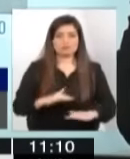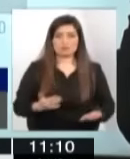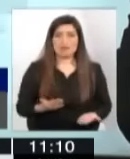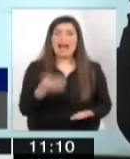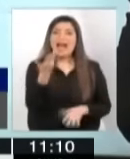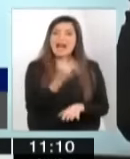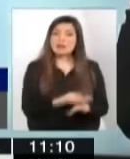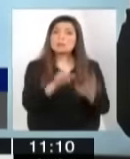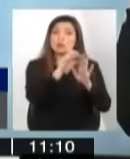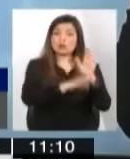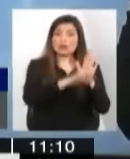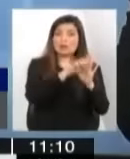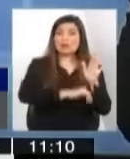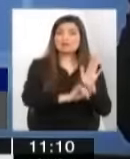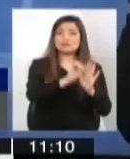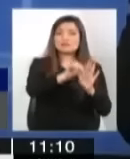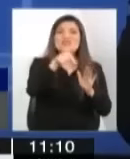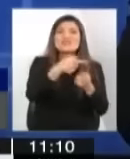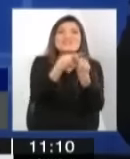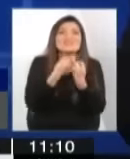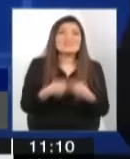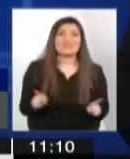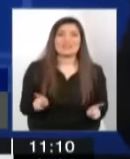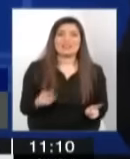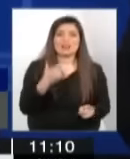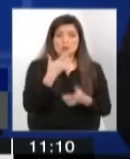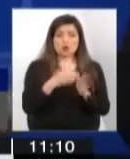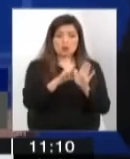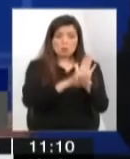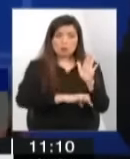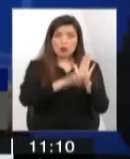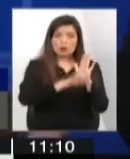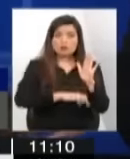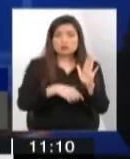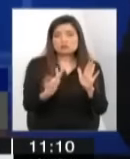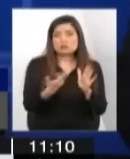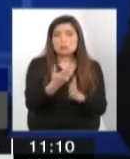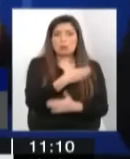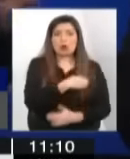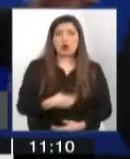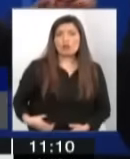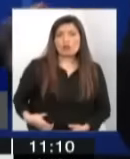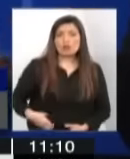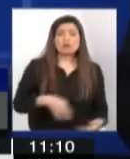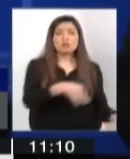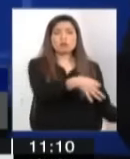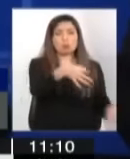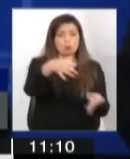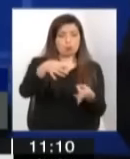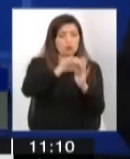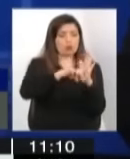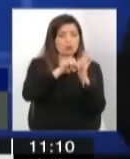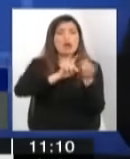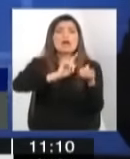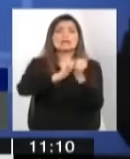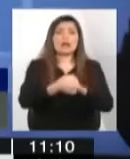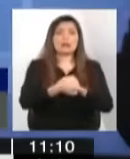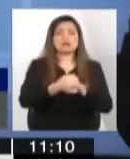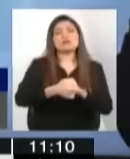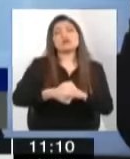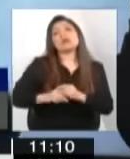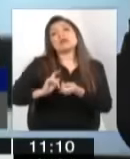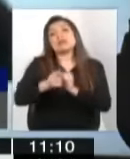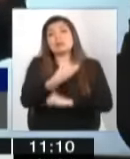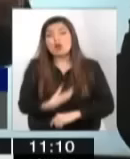la gran diferencia. Porque cuando hay un programa, venga un gobierno, toma un programa, lo cambia, viene el otro gobierno,